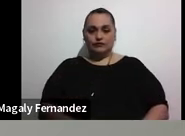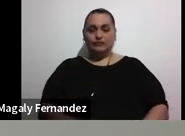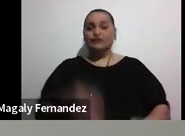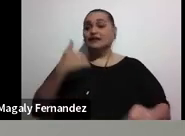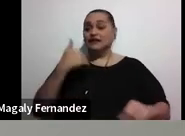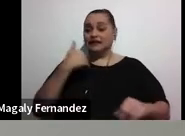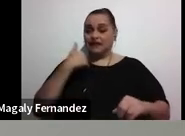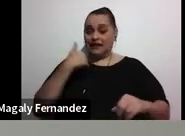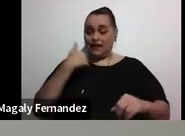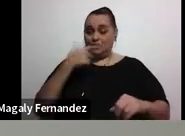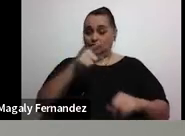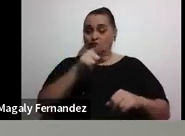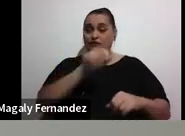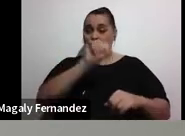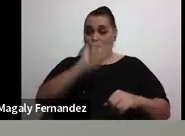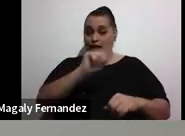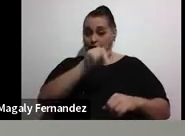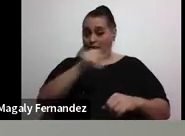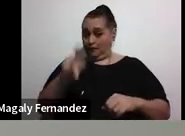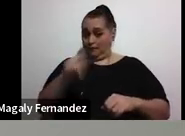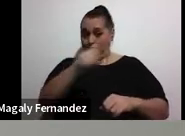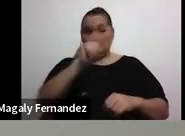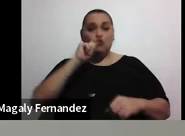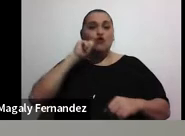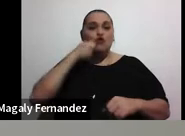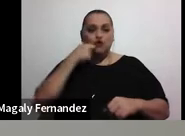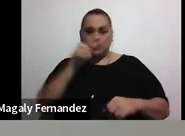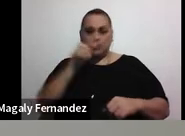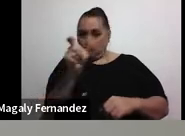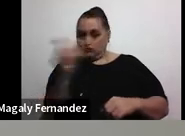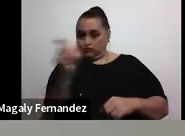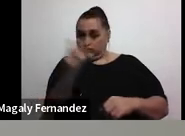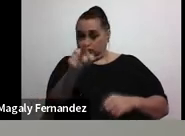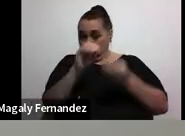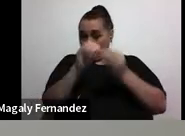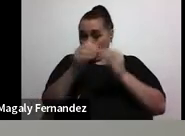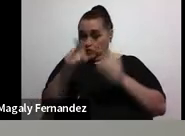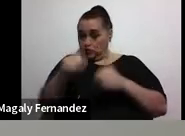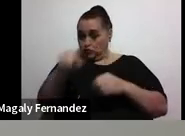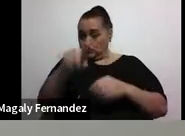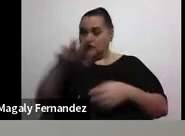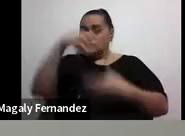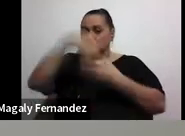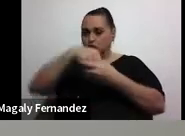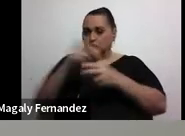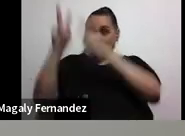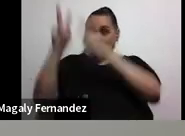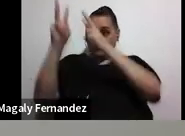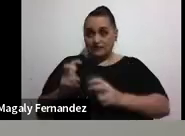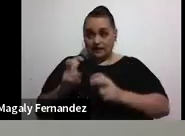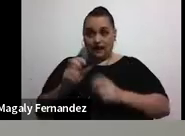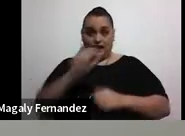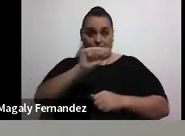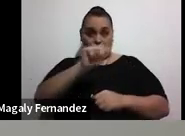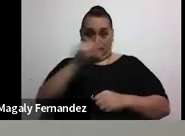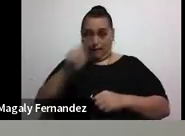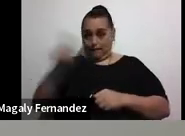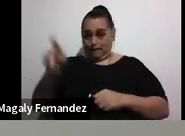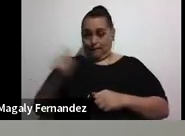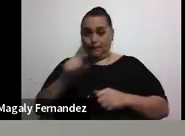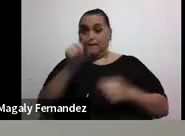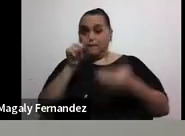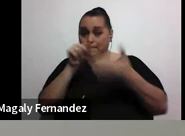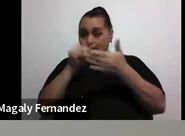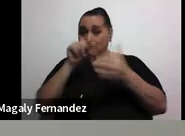en aplicación este código. Ustedes pueden incluir. Descargan la aplicación directamente. Marcan el código